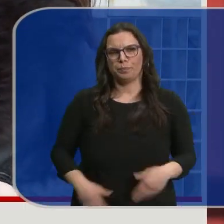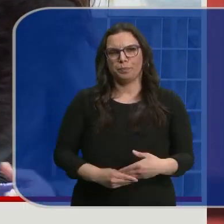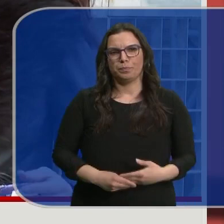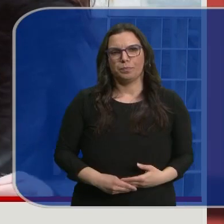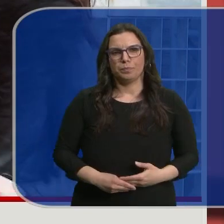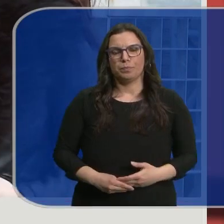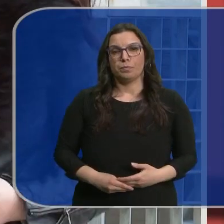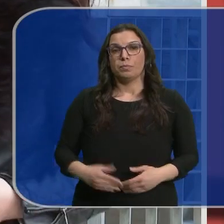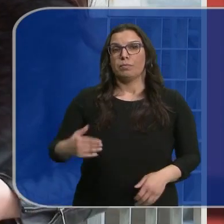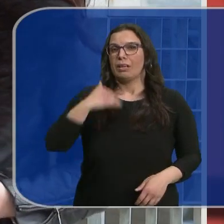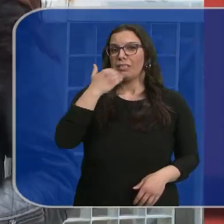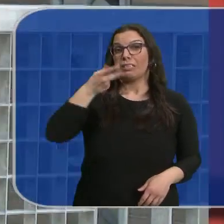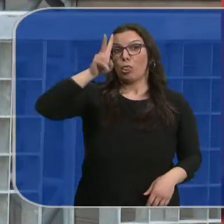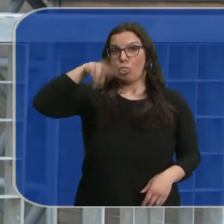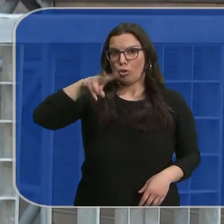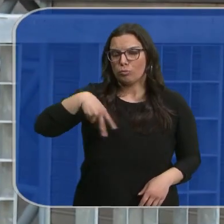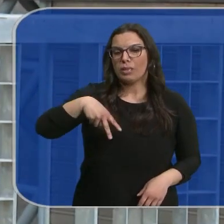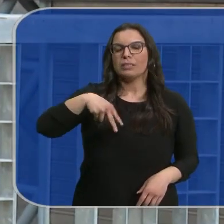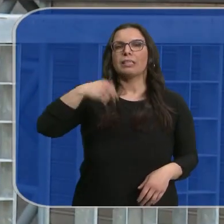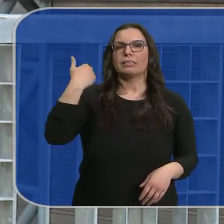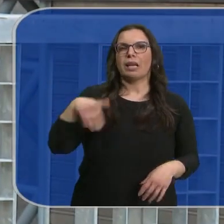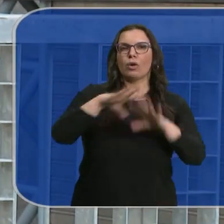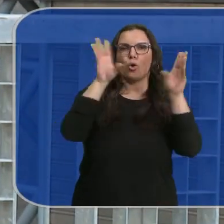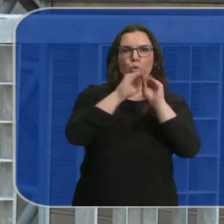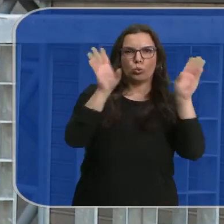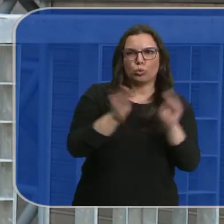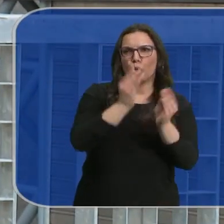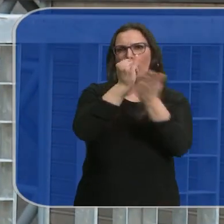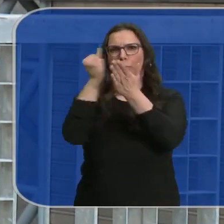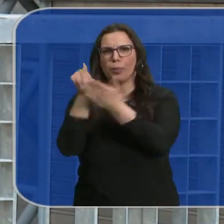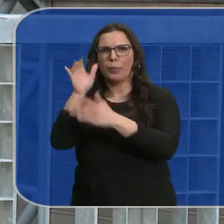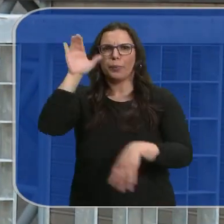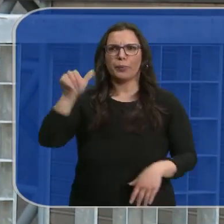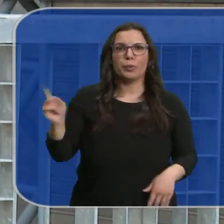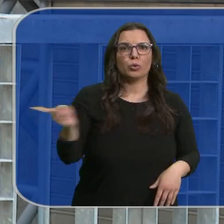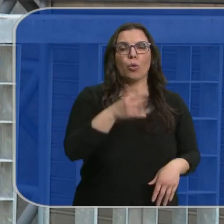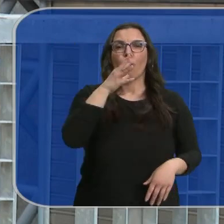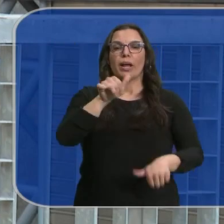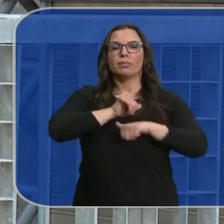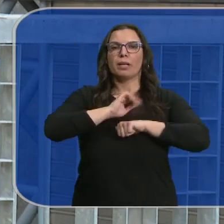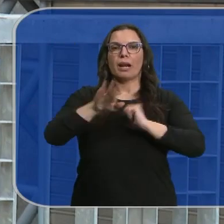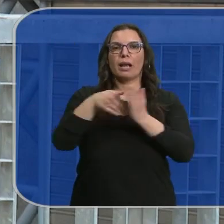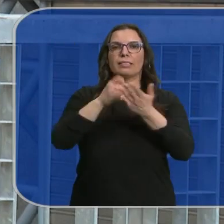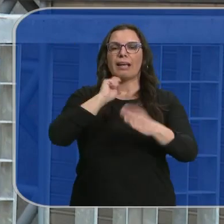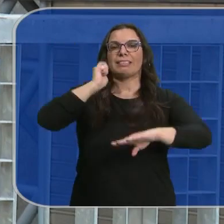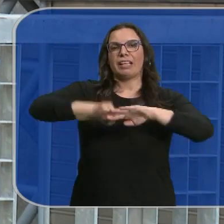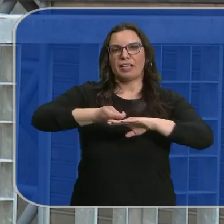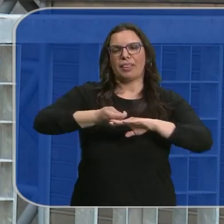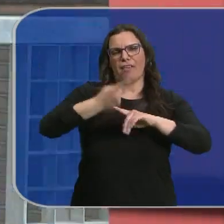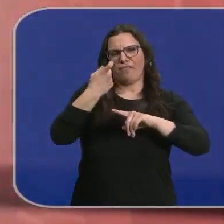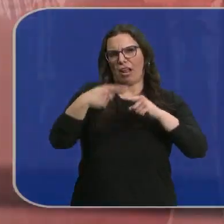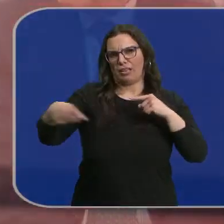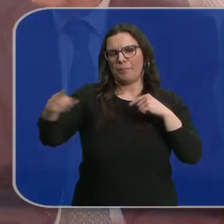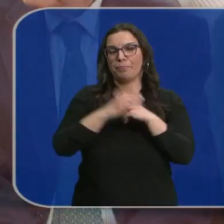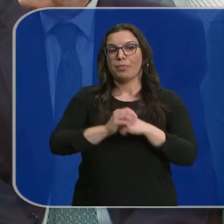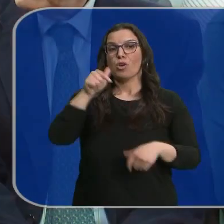Sí, después de casi dos meses con las conclusiones aceptadas y las pruebas presentadas, el juicio ha quedado visto para una sentencia que todavía se demorará.